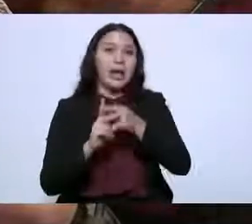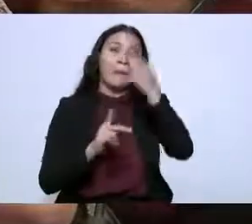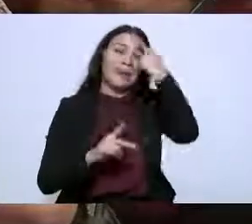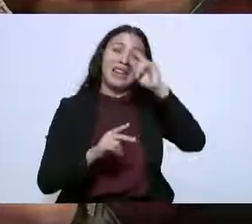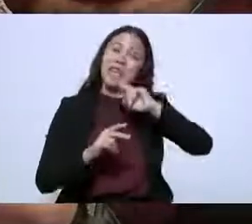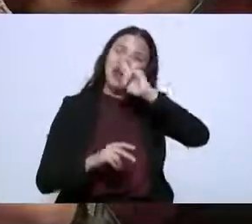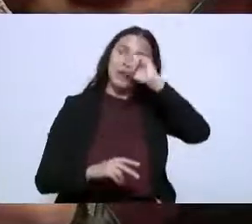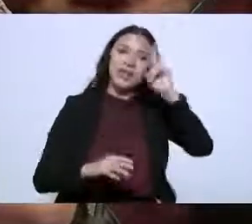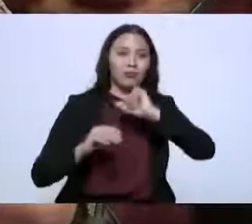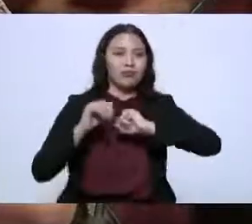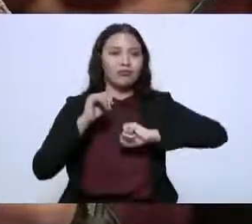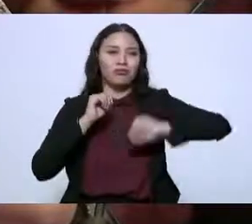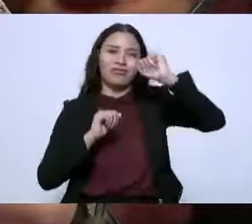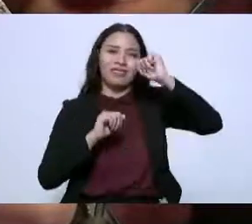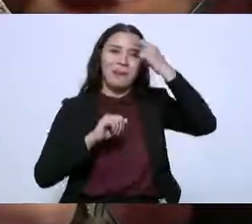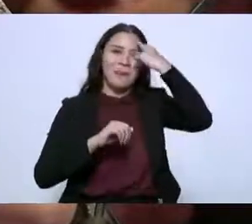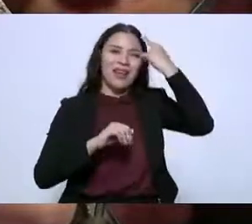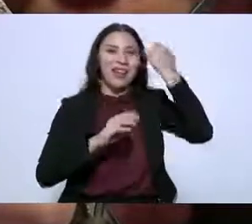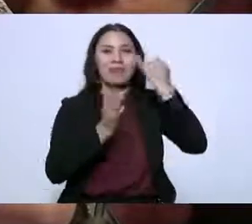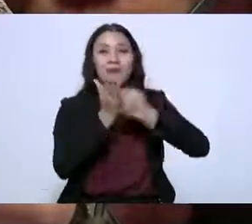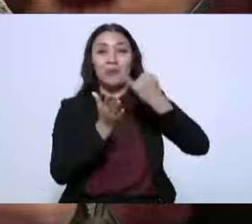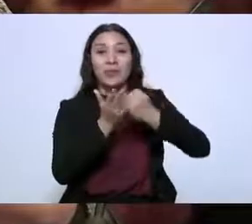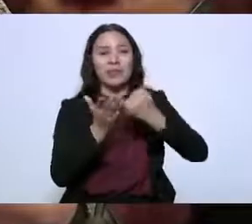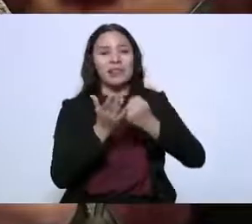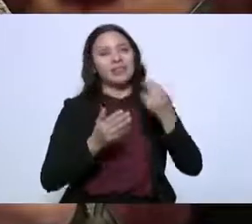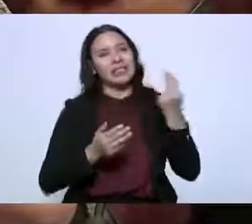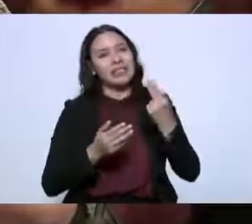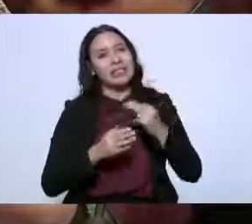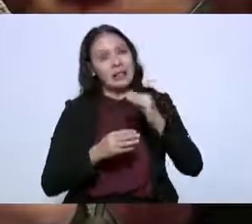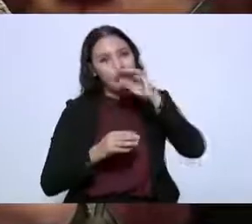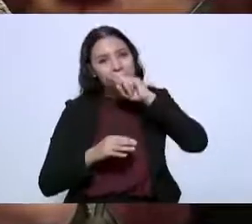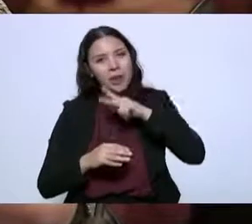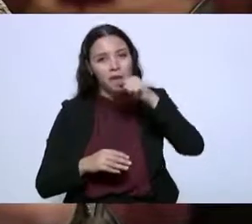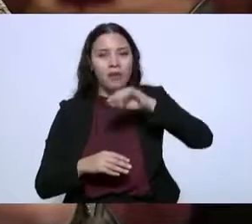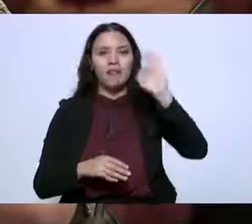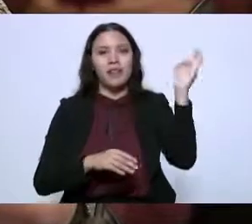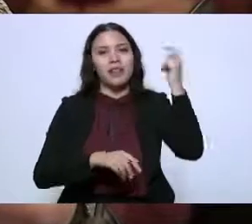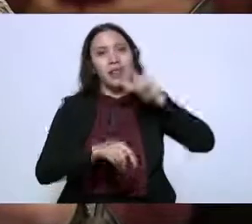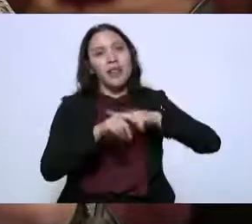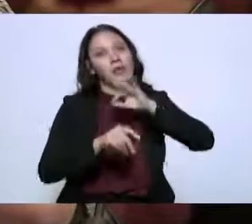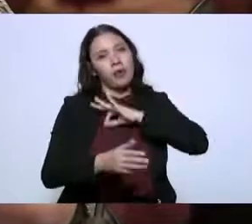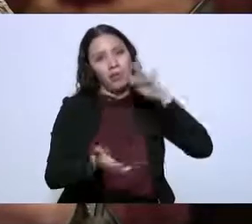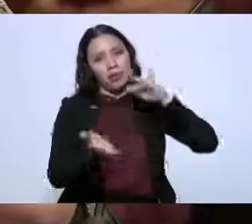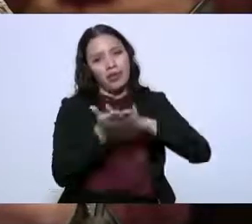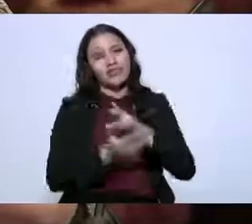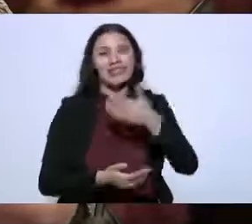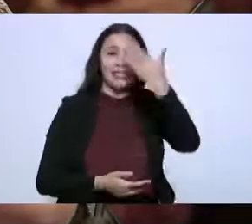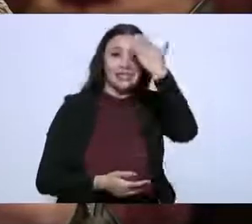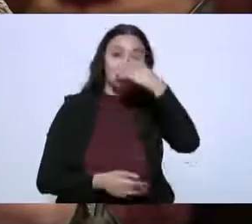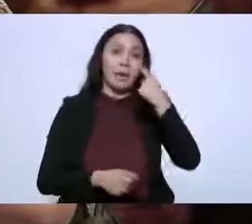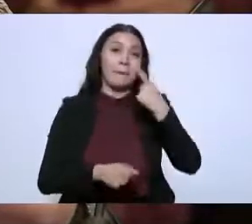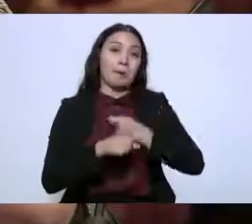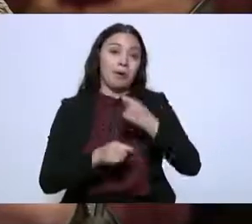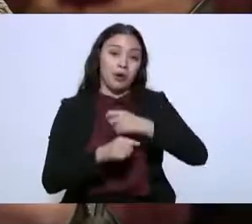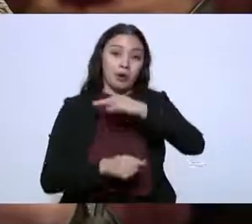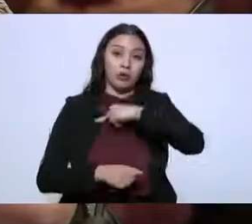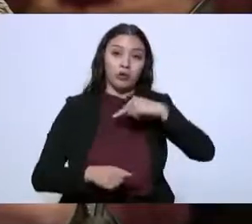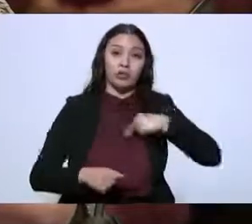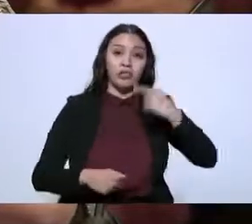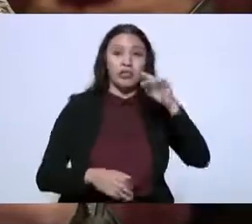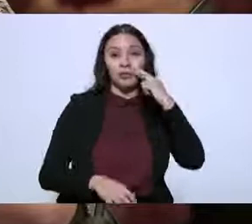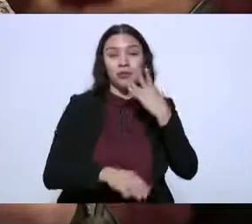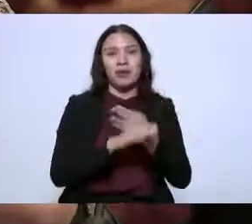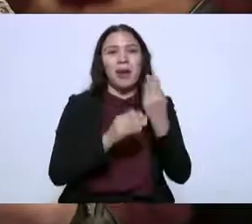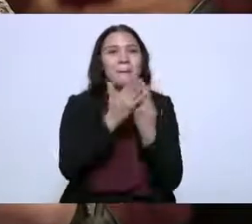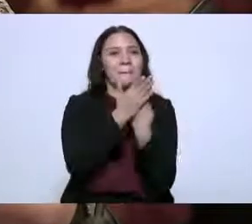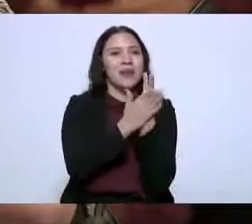inflación y entonces aprovechar las bondades que ofrece la entidad federativa. Por ejemplo, es el primer productor nacional en sorgo